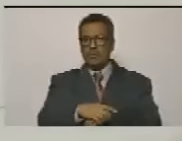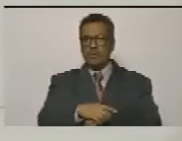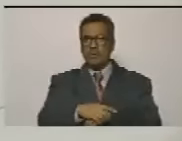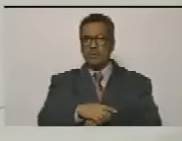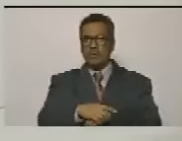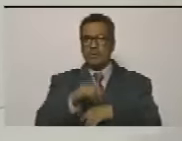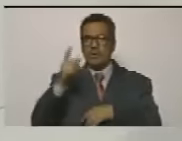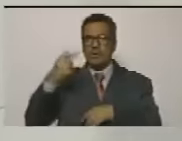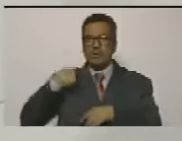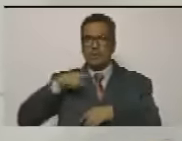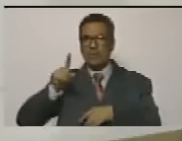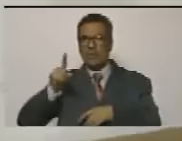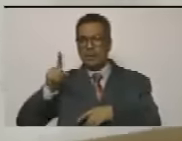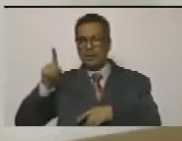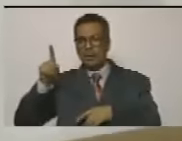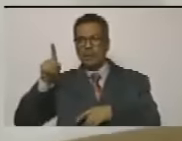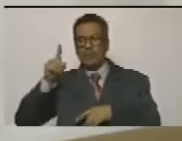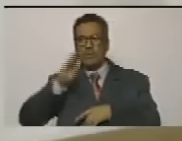o tiene rabo de paja